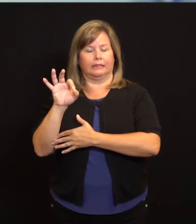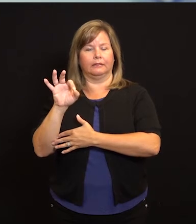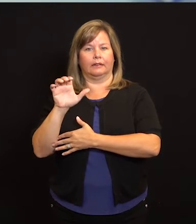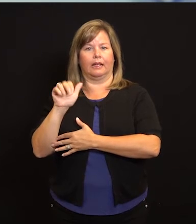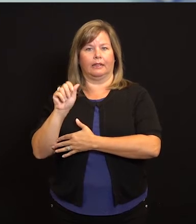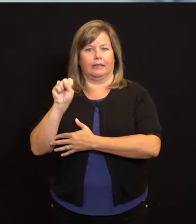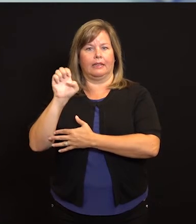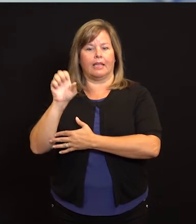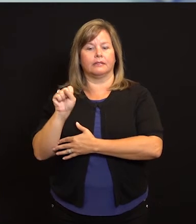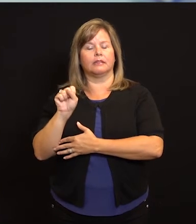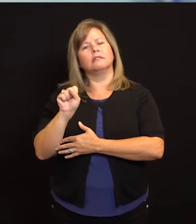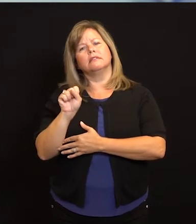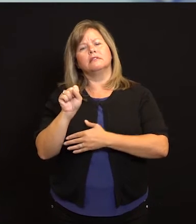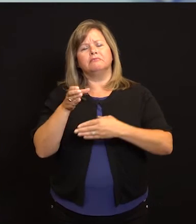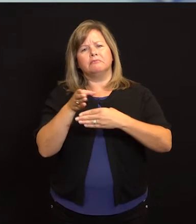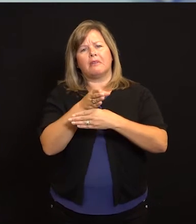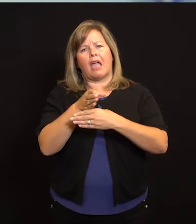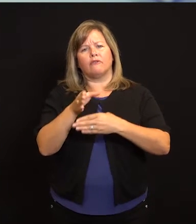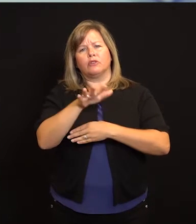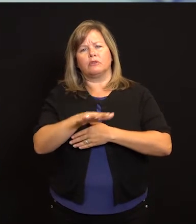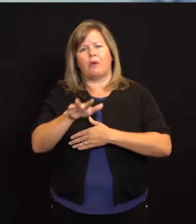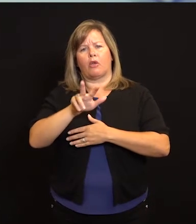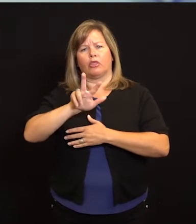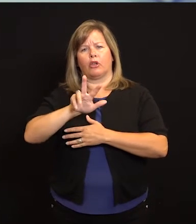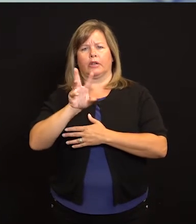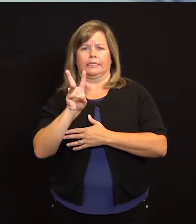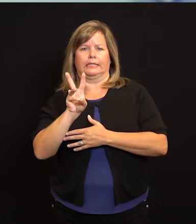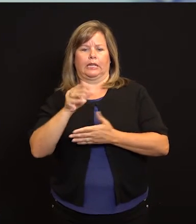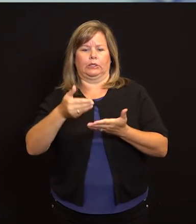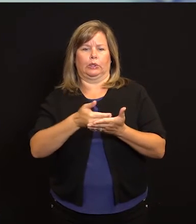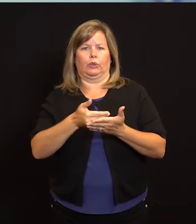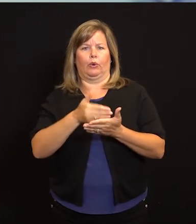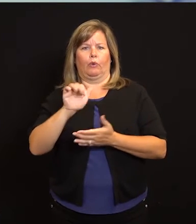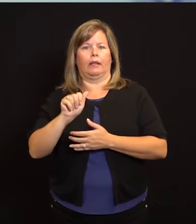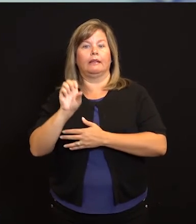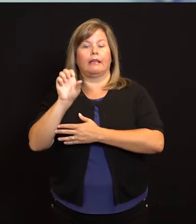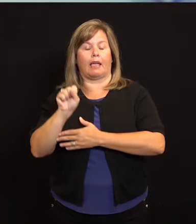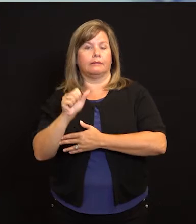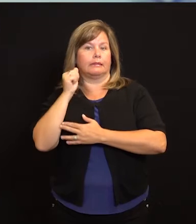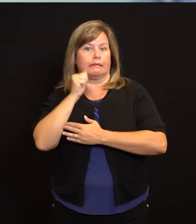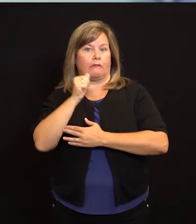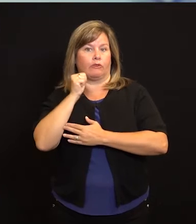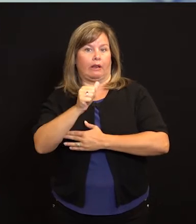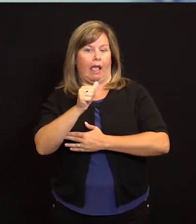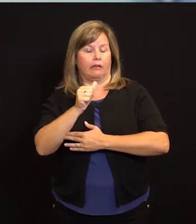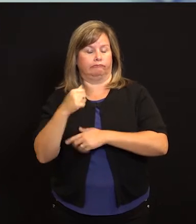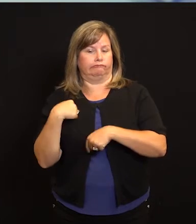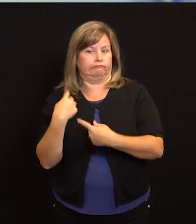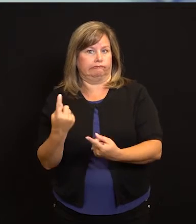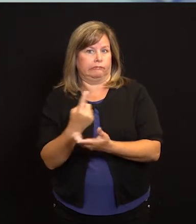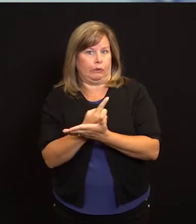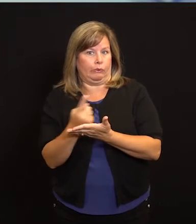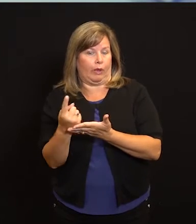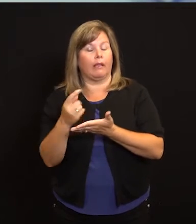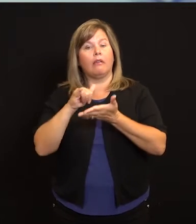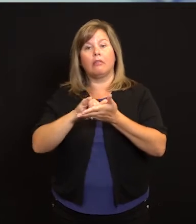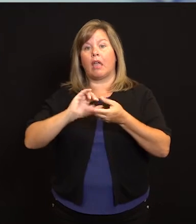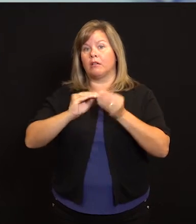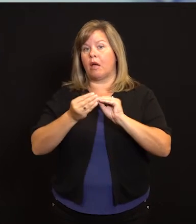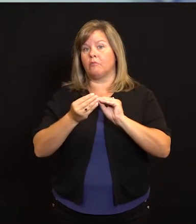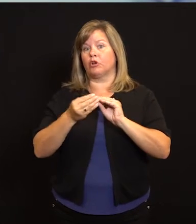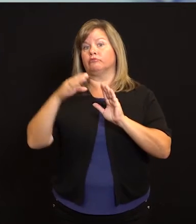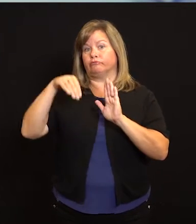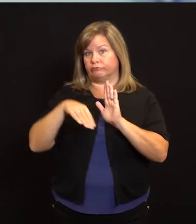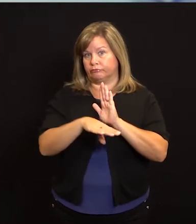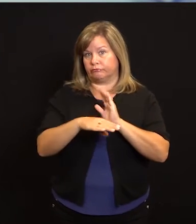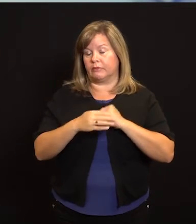Estamos viendo un promedio de alrededor de 36 nuevos casos reportados cada día durante la semana pasada, por lo que ese número ha bajado un poco.